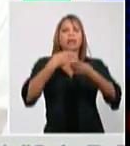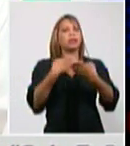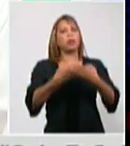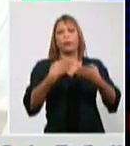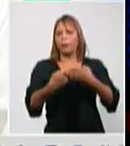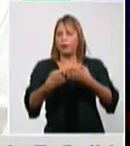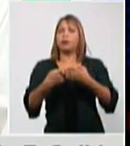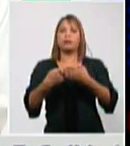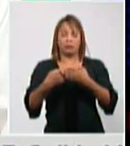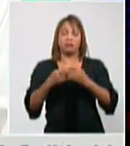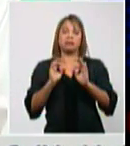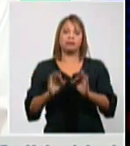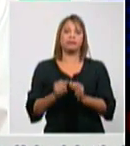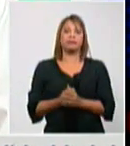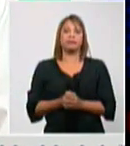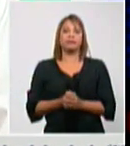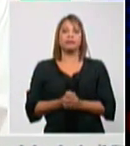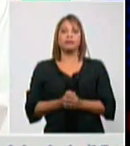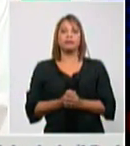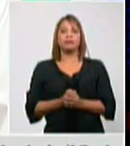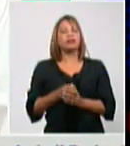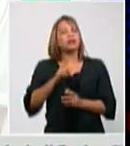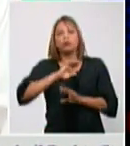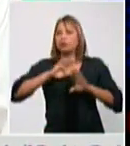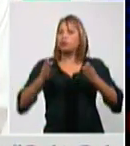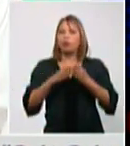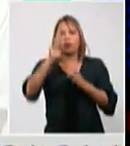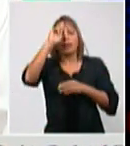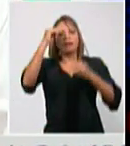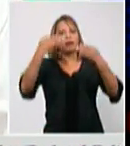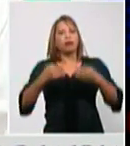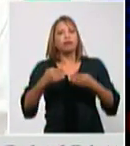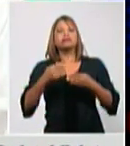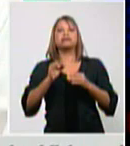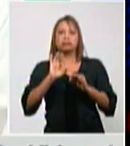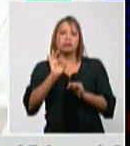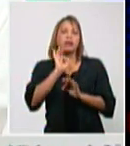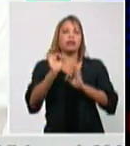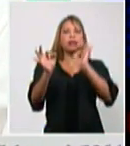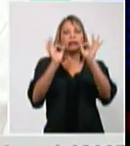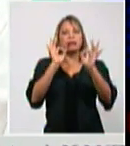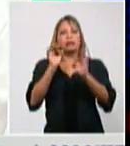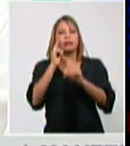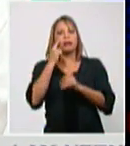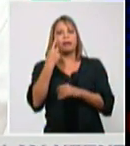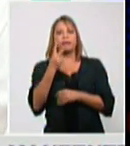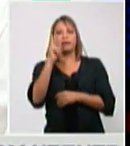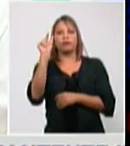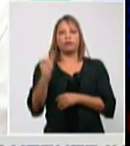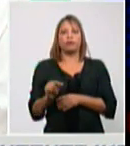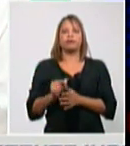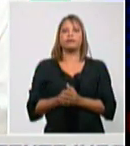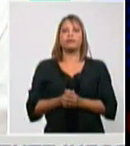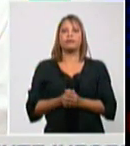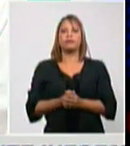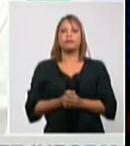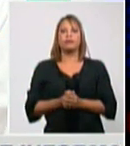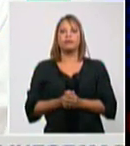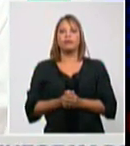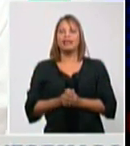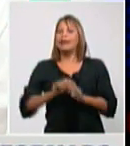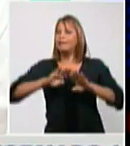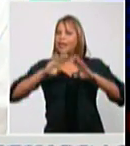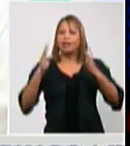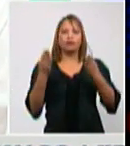corresponde, tiene que ver con la salud. De esta forma, con estas muestras procesadas en el día de ayer, y con las